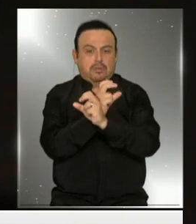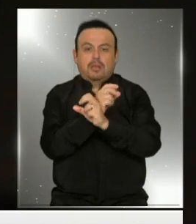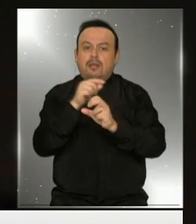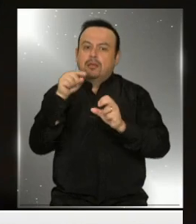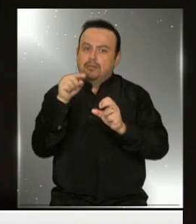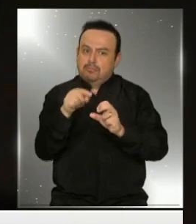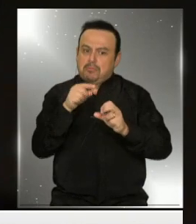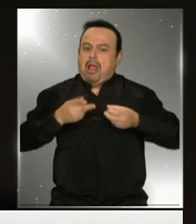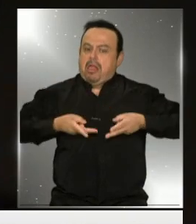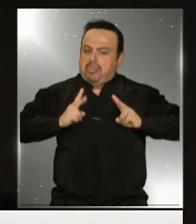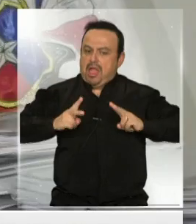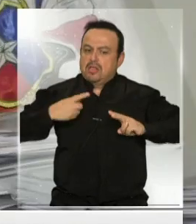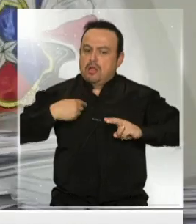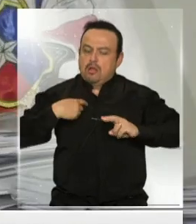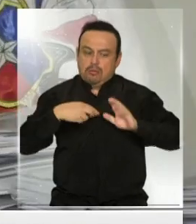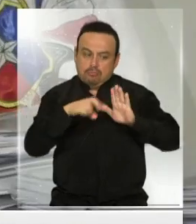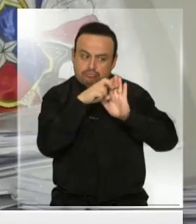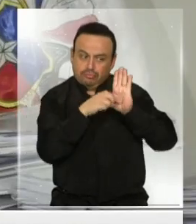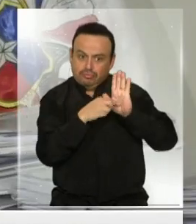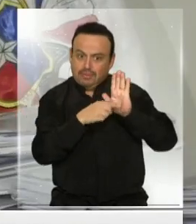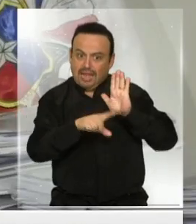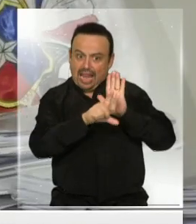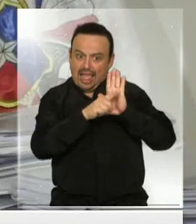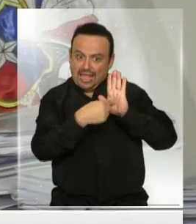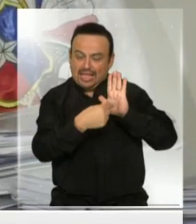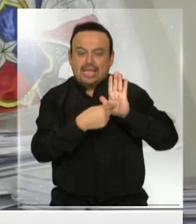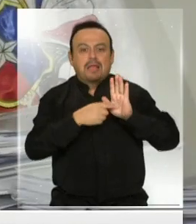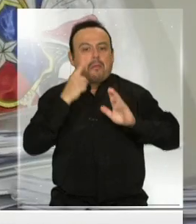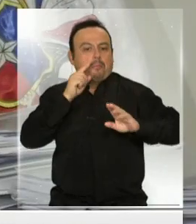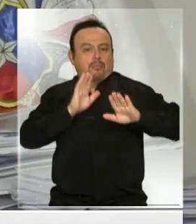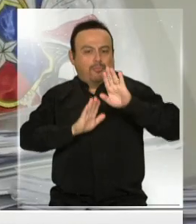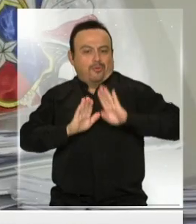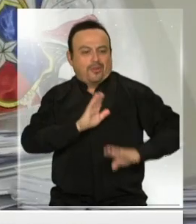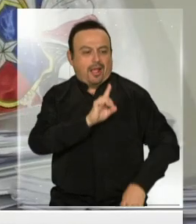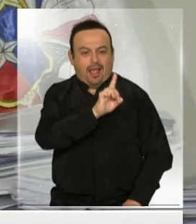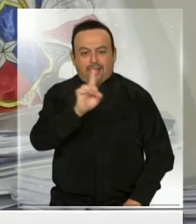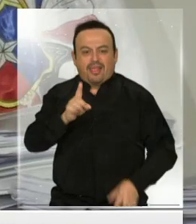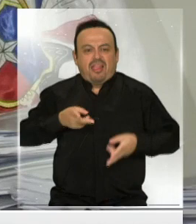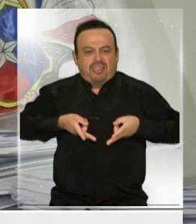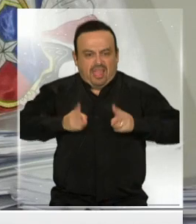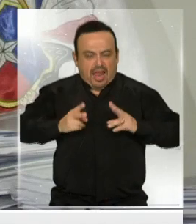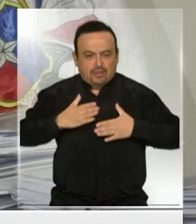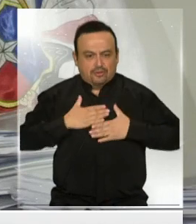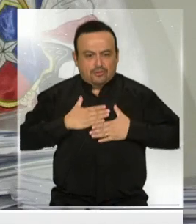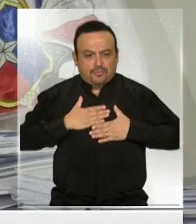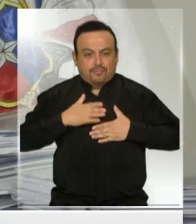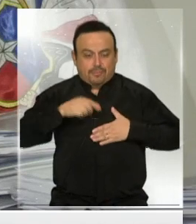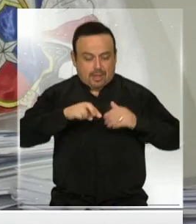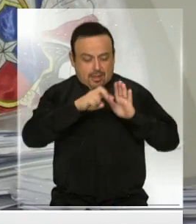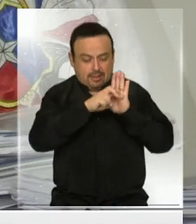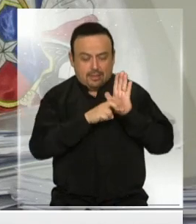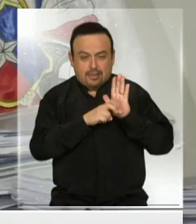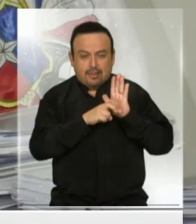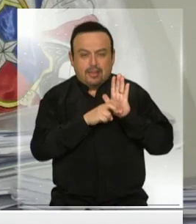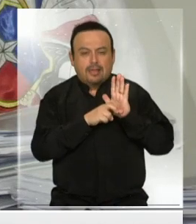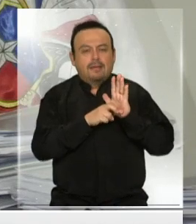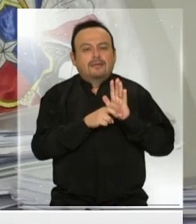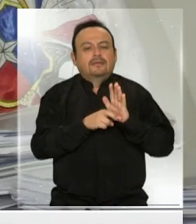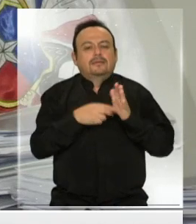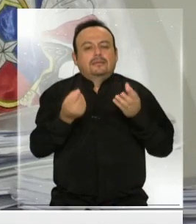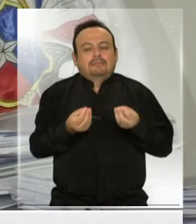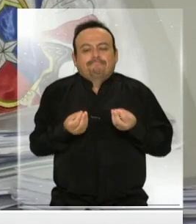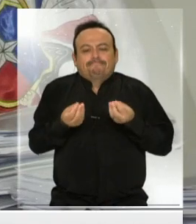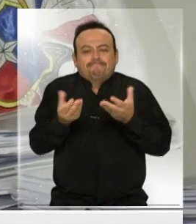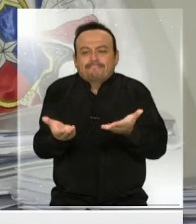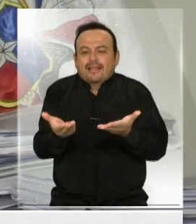quedan protegidos con este proyecto de ley. Pero además, lo que este proyecto busca es todo lo contrario, es darle más